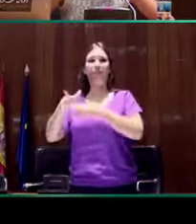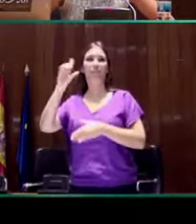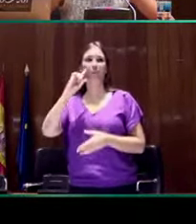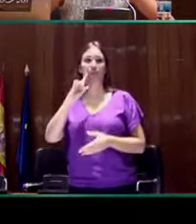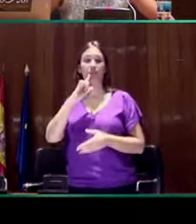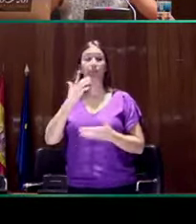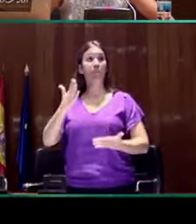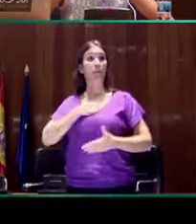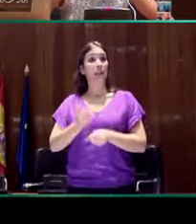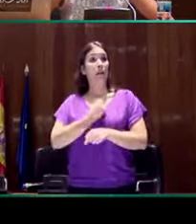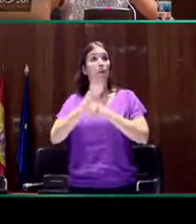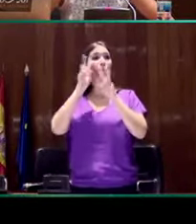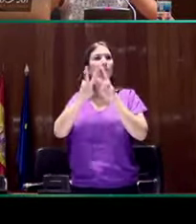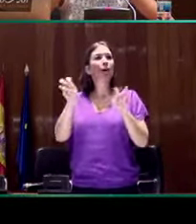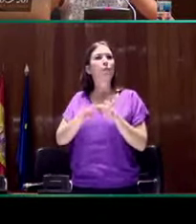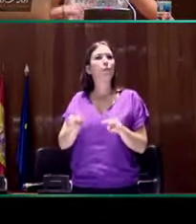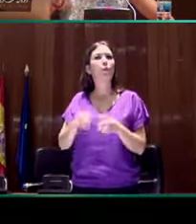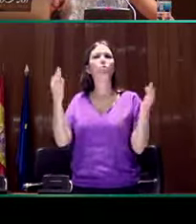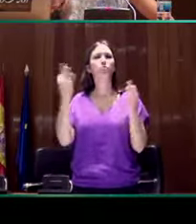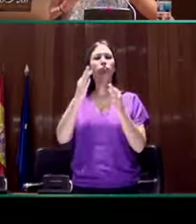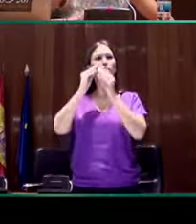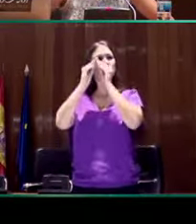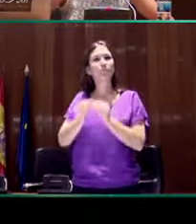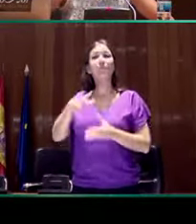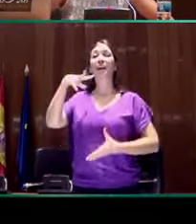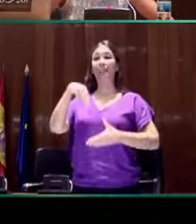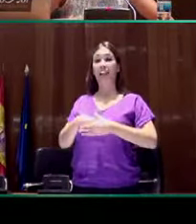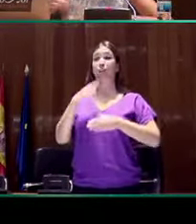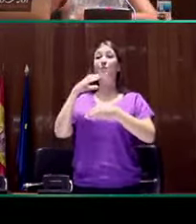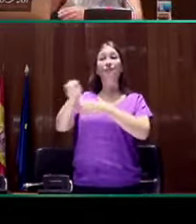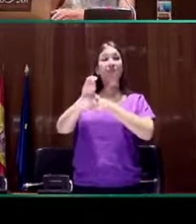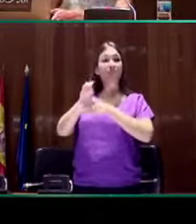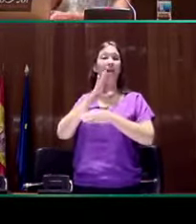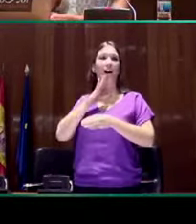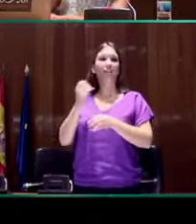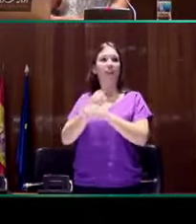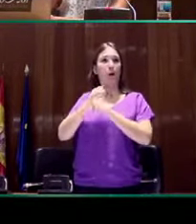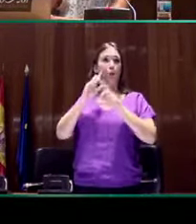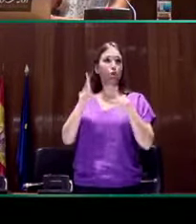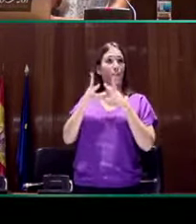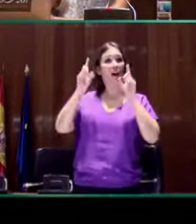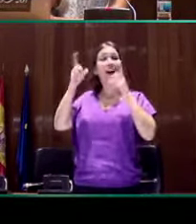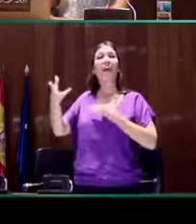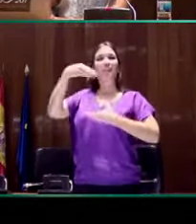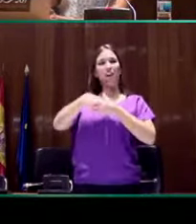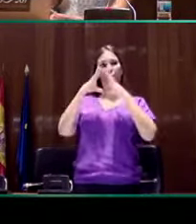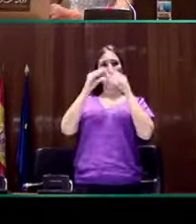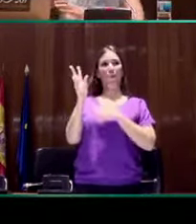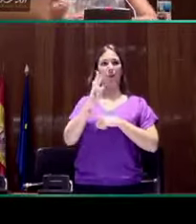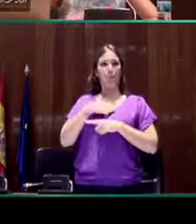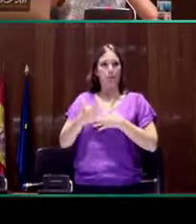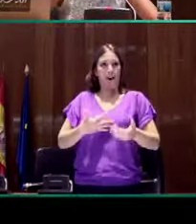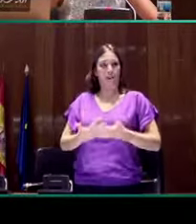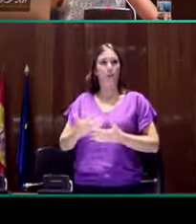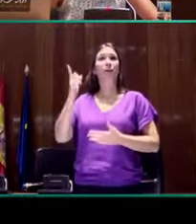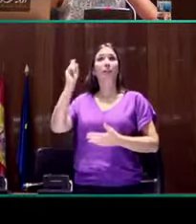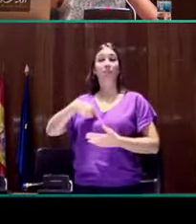trabajo de investigación se desarrolló dentro de la Facultad de Educación y Trabajo Social de la Universidad de Valladolid y bajo la